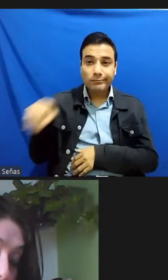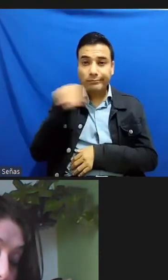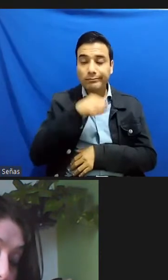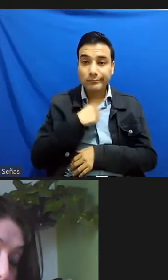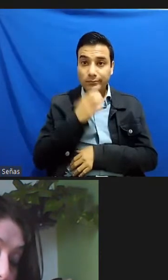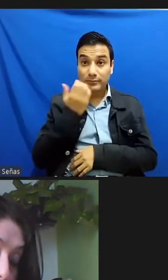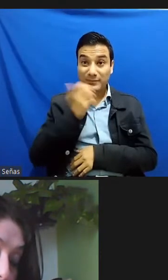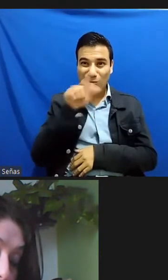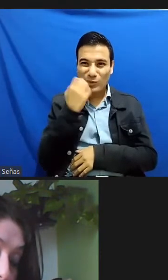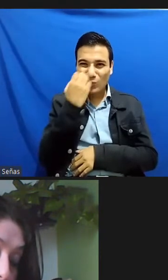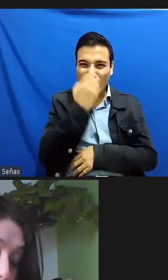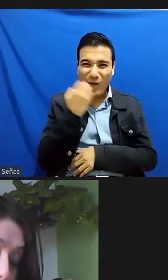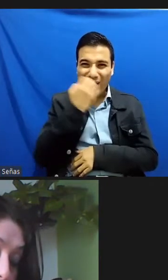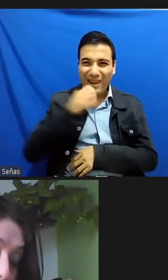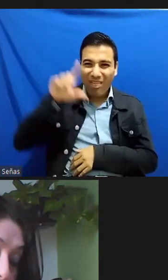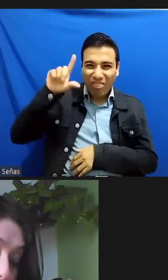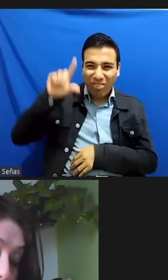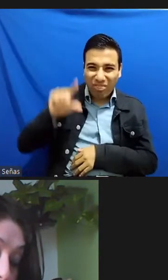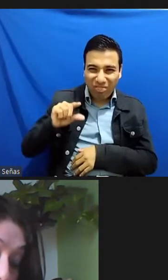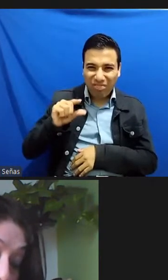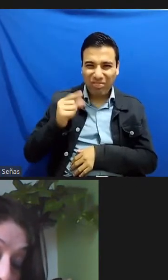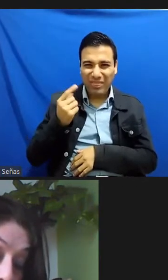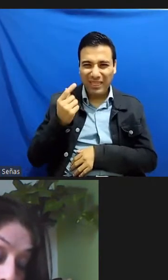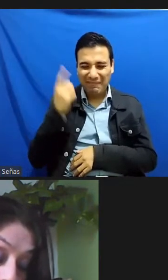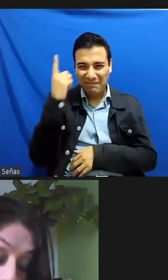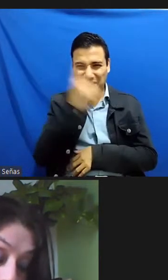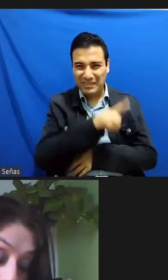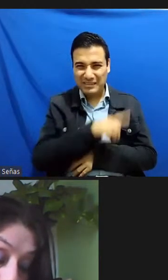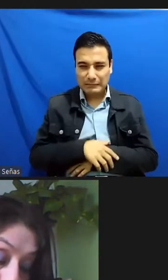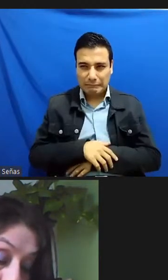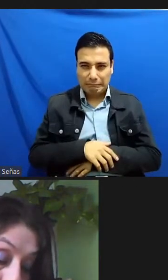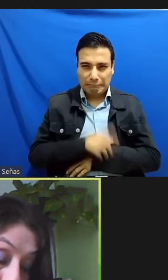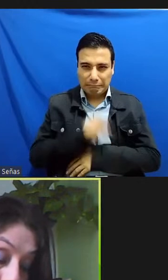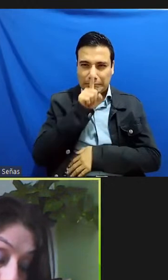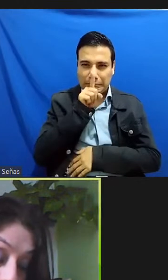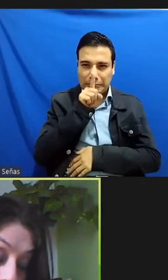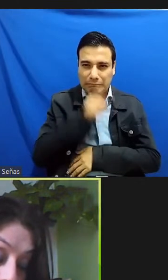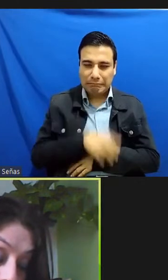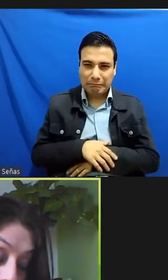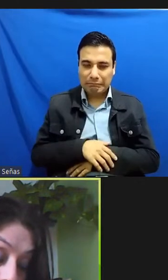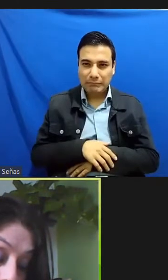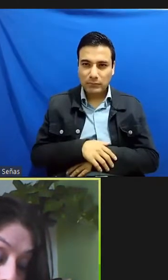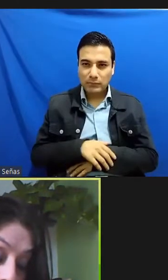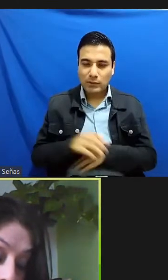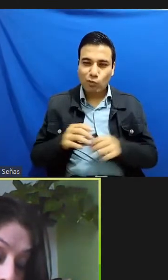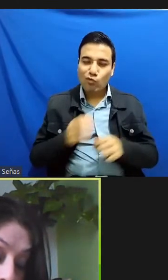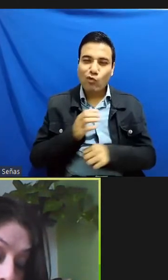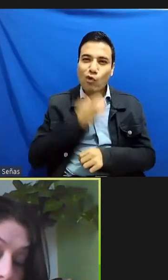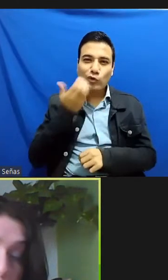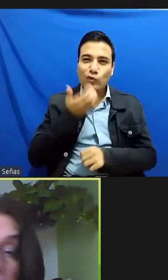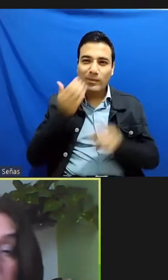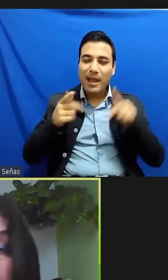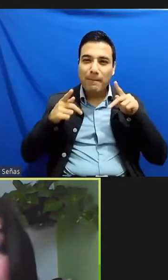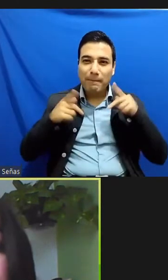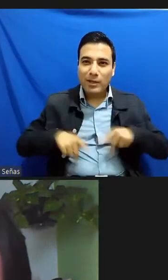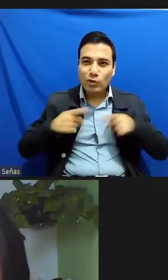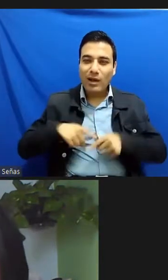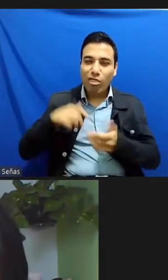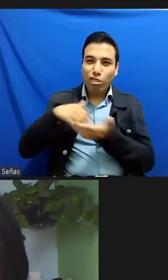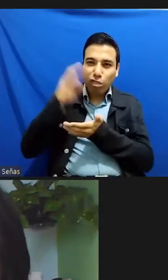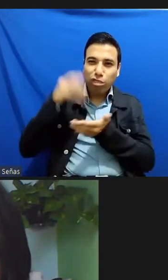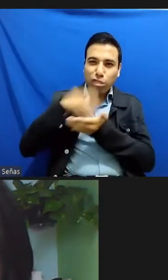vergonzosa ¿no? este donde donde se daban cabida a los expulsados corridos de las demás de todas las las